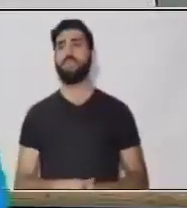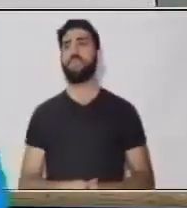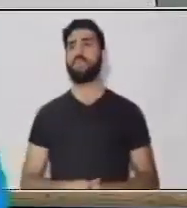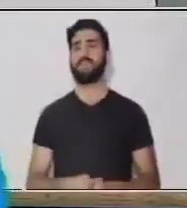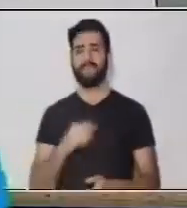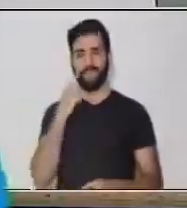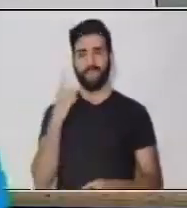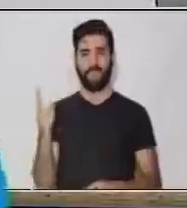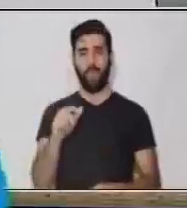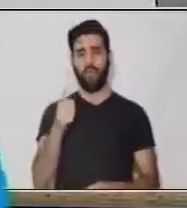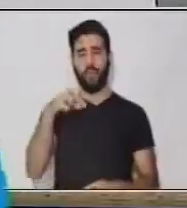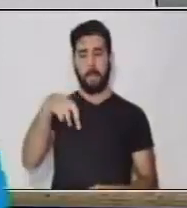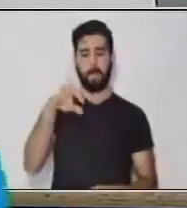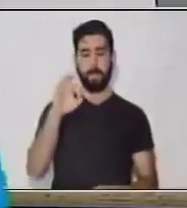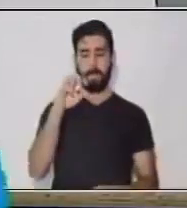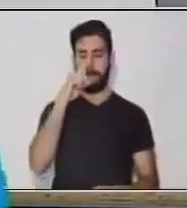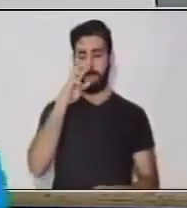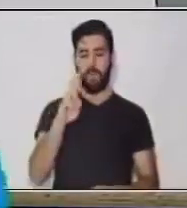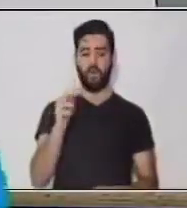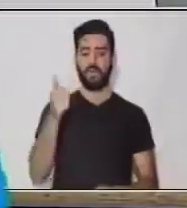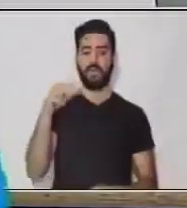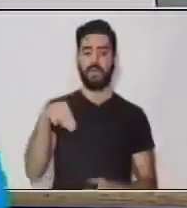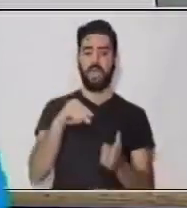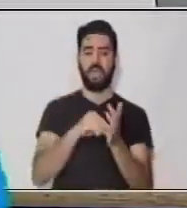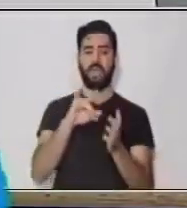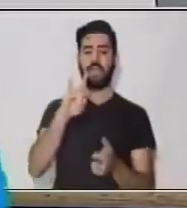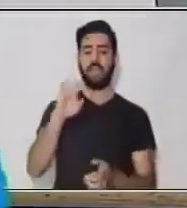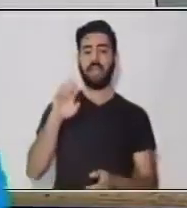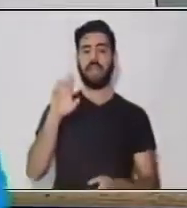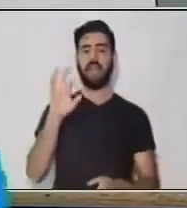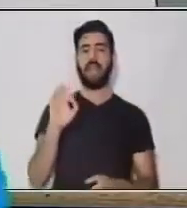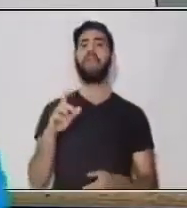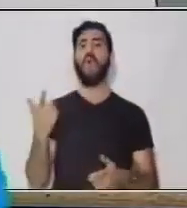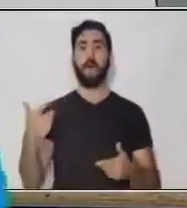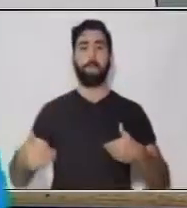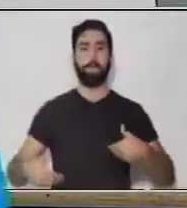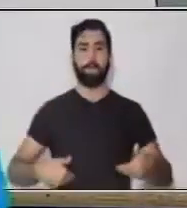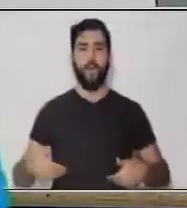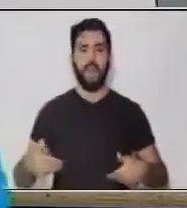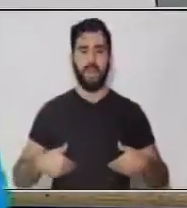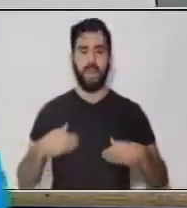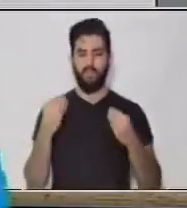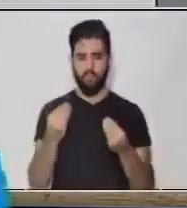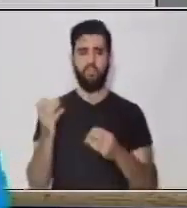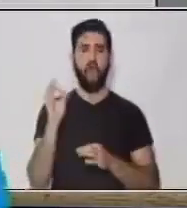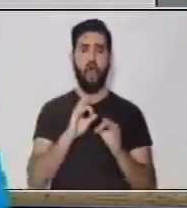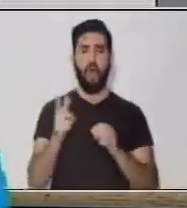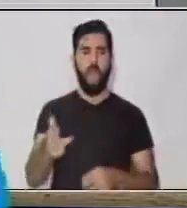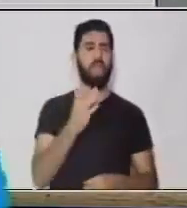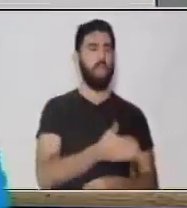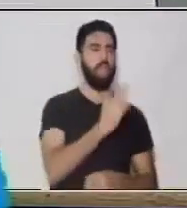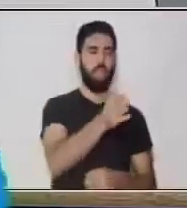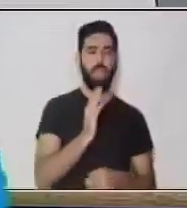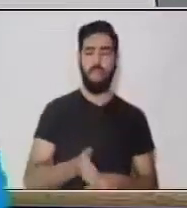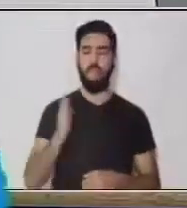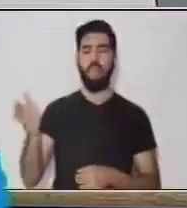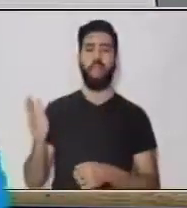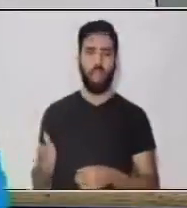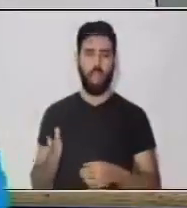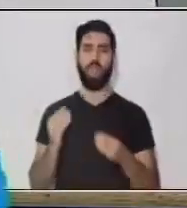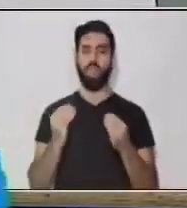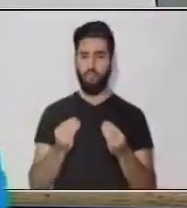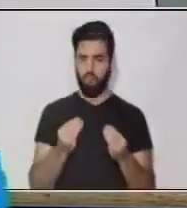le decimos potranquero cuando alguien está molestando. Y también a la